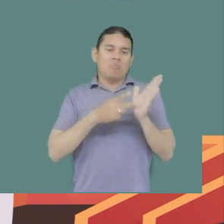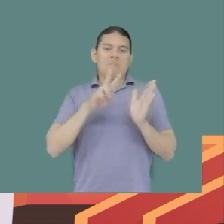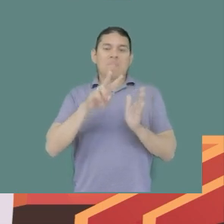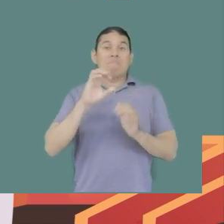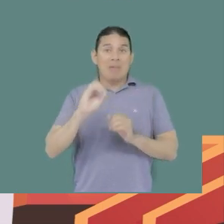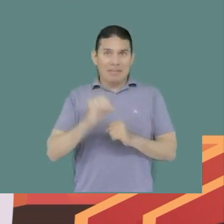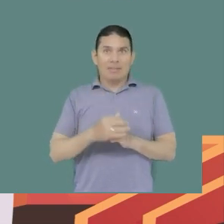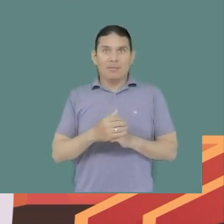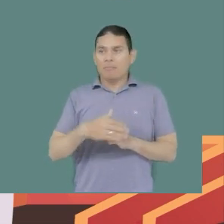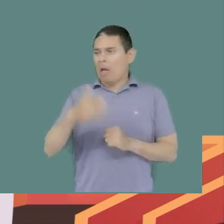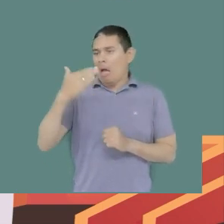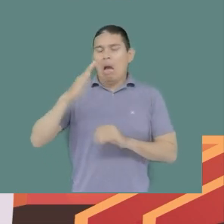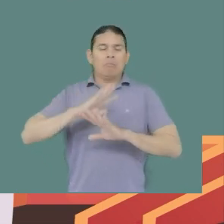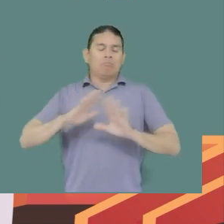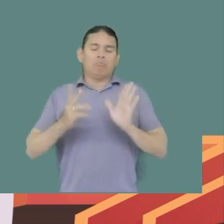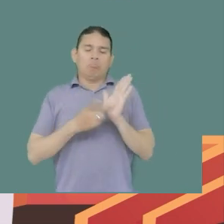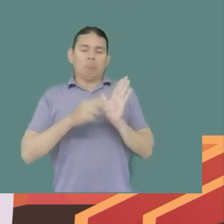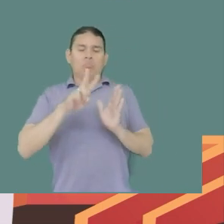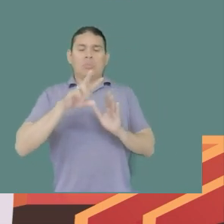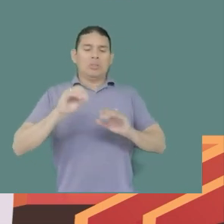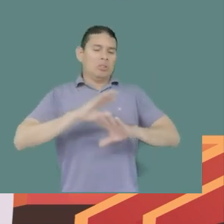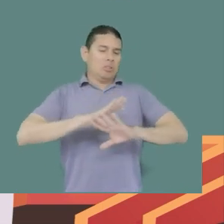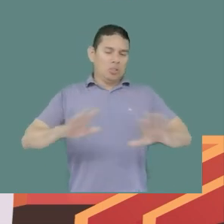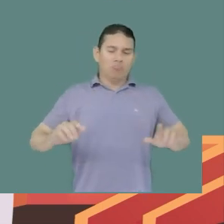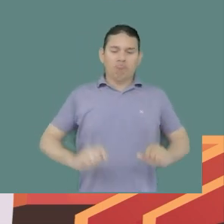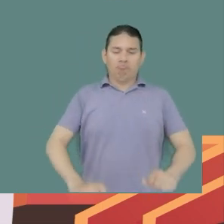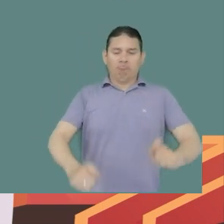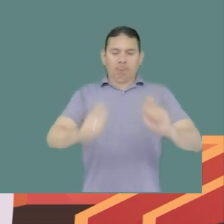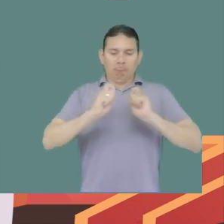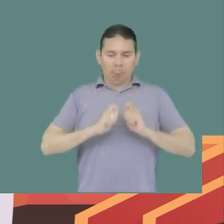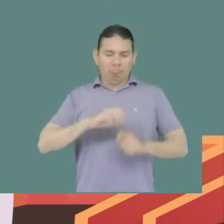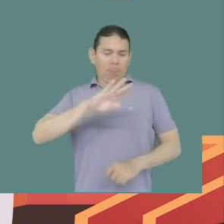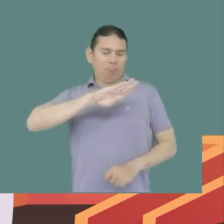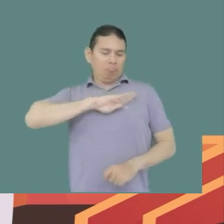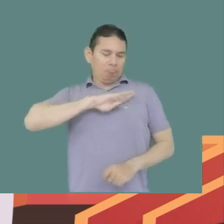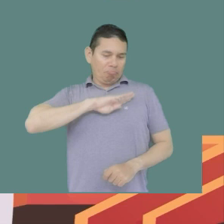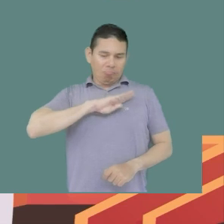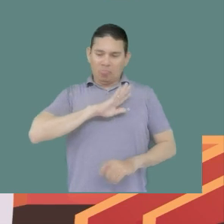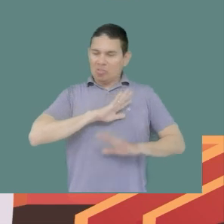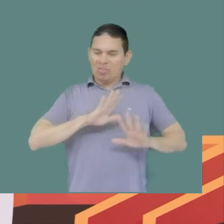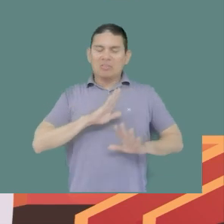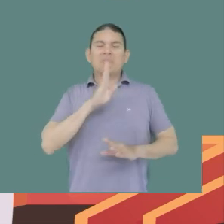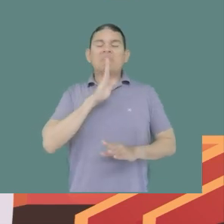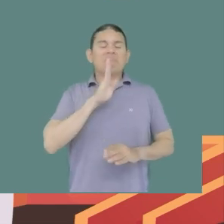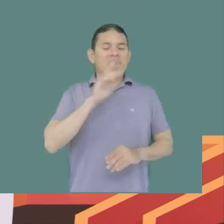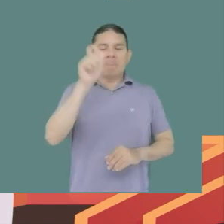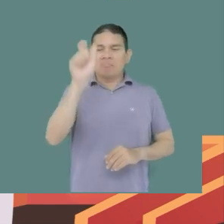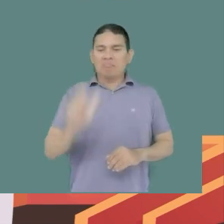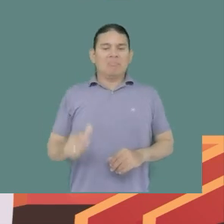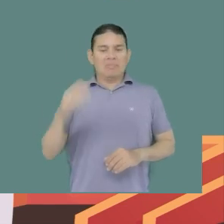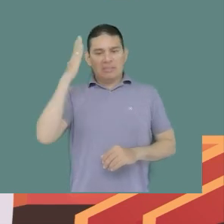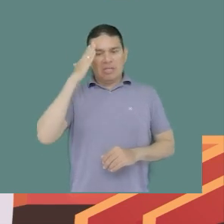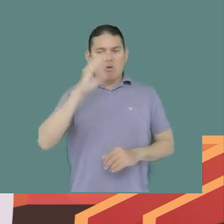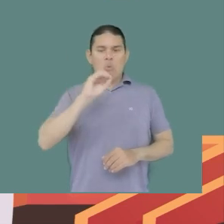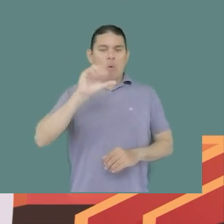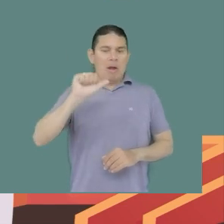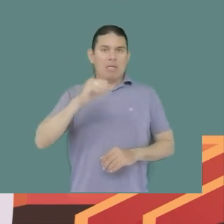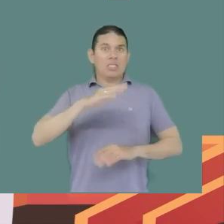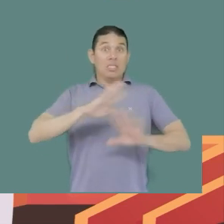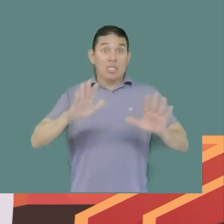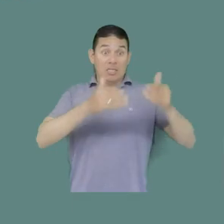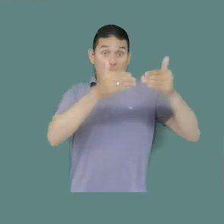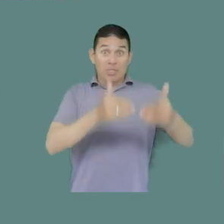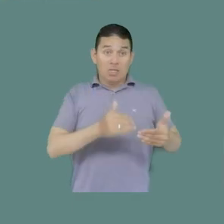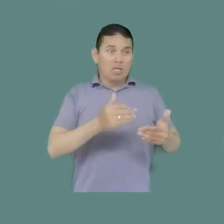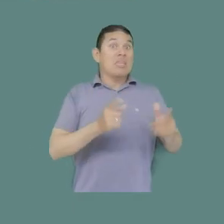inicios del 2020. Entonces, en 2020 cuando ya se sabía quién era el alcalde del territorio o la alcaldesa del territorio, la población